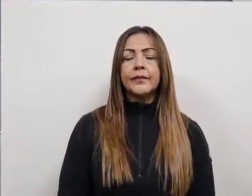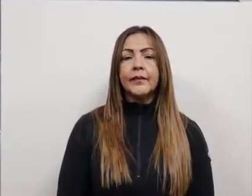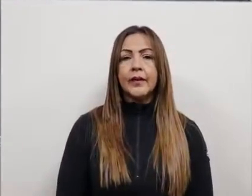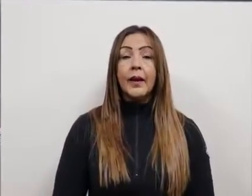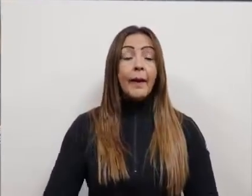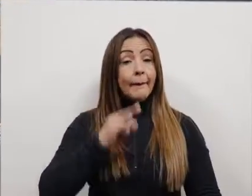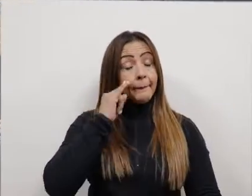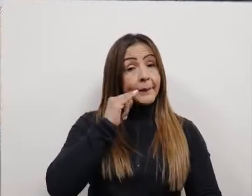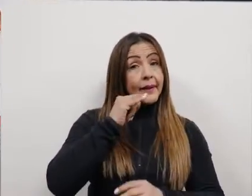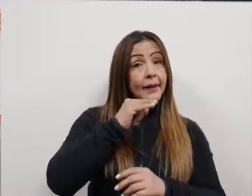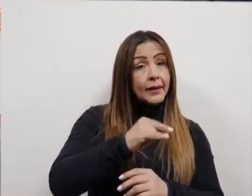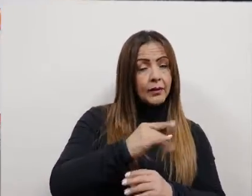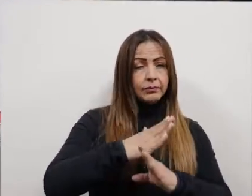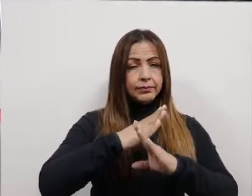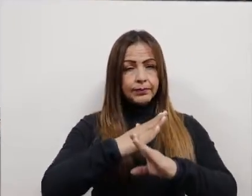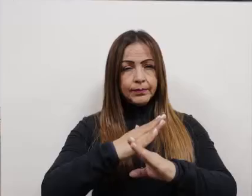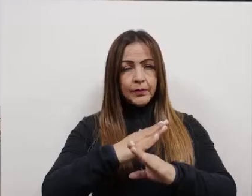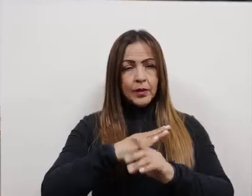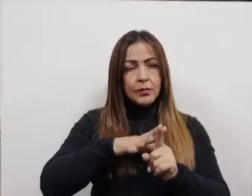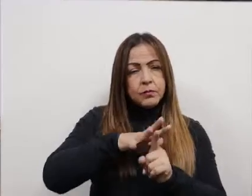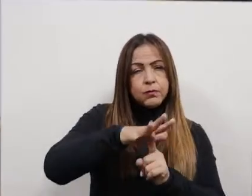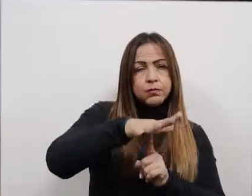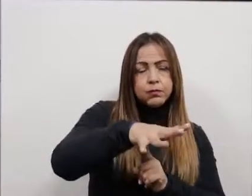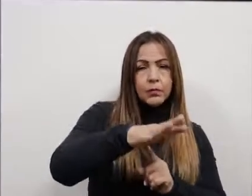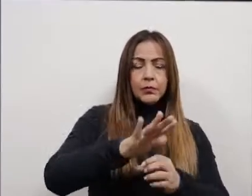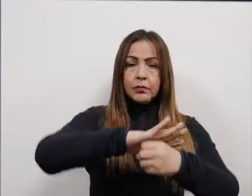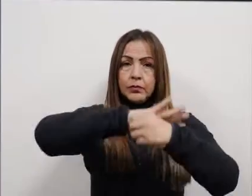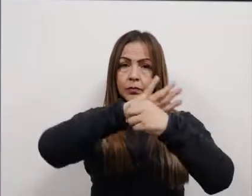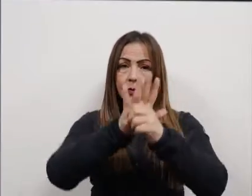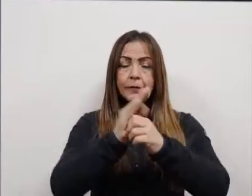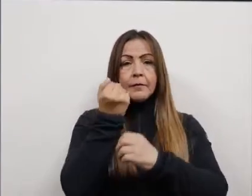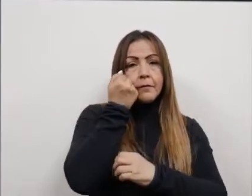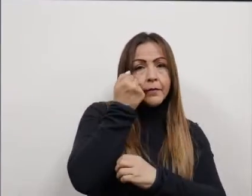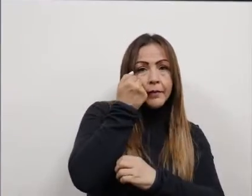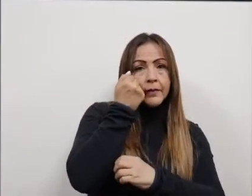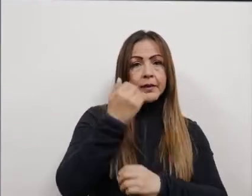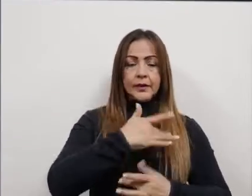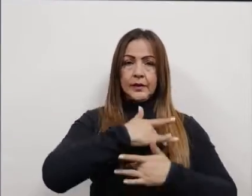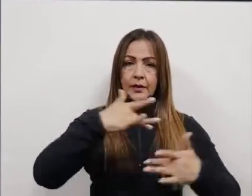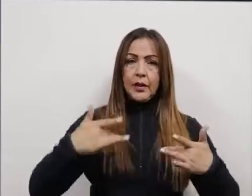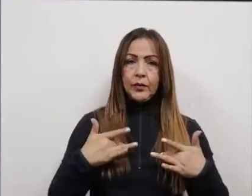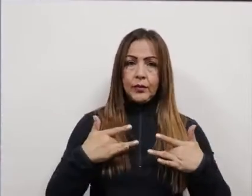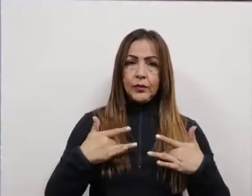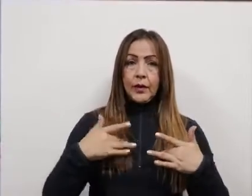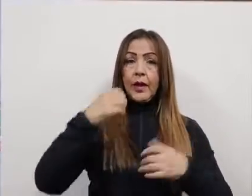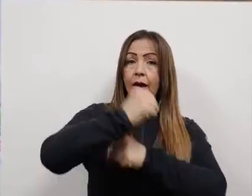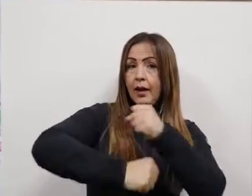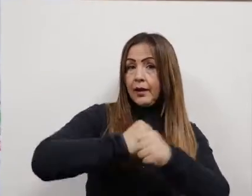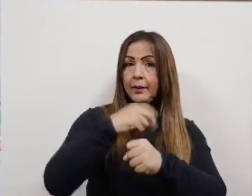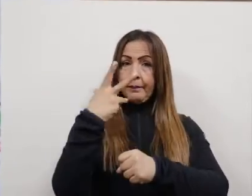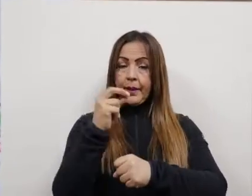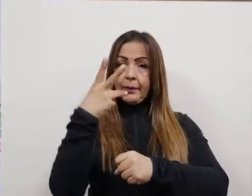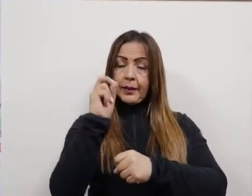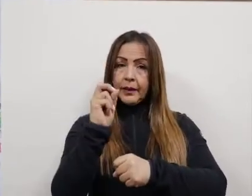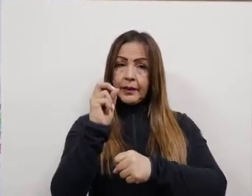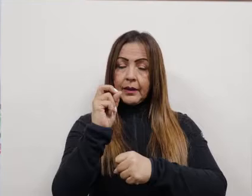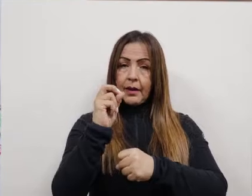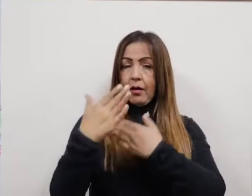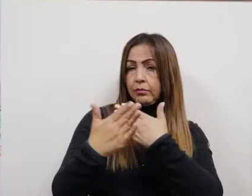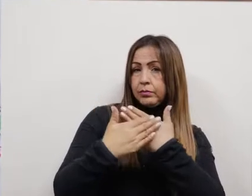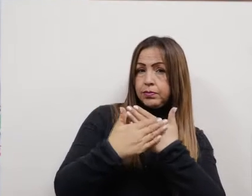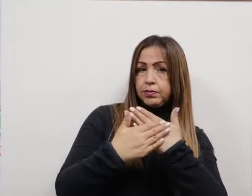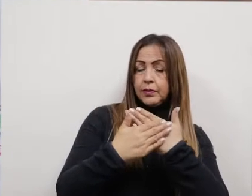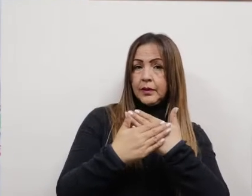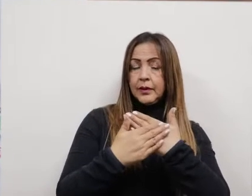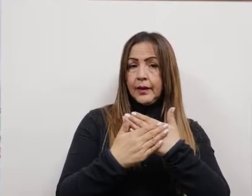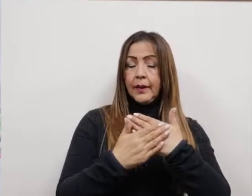Desde el área de vigilancia epidemiológica se mitiga el riesgo de contagio y propagación de enfermedades de interés en salud pública. En el año 2020 se han